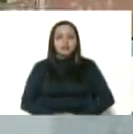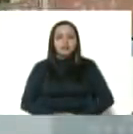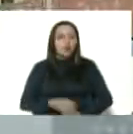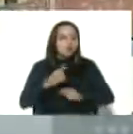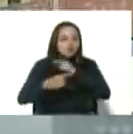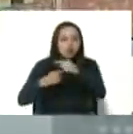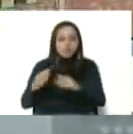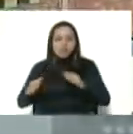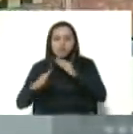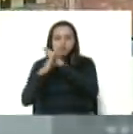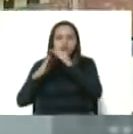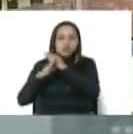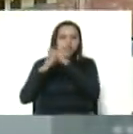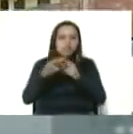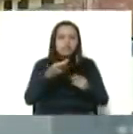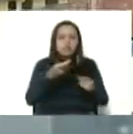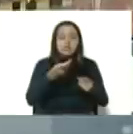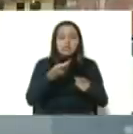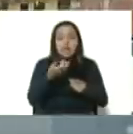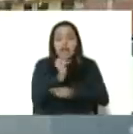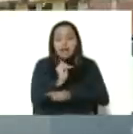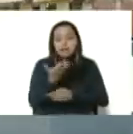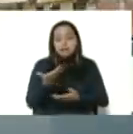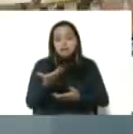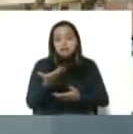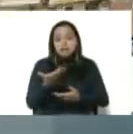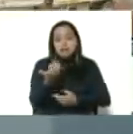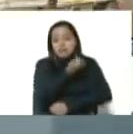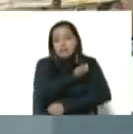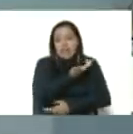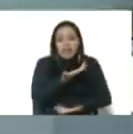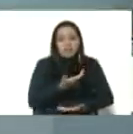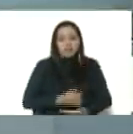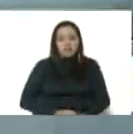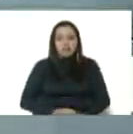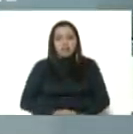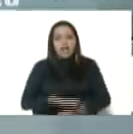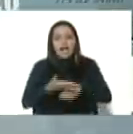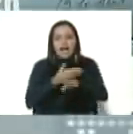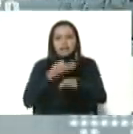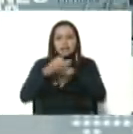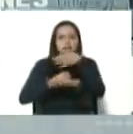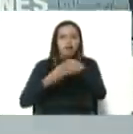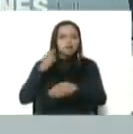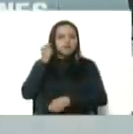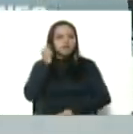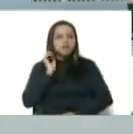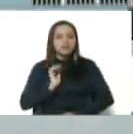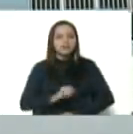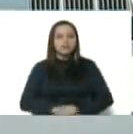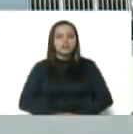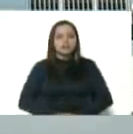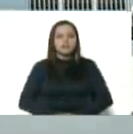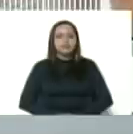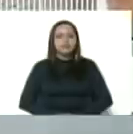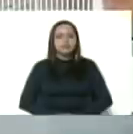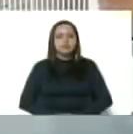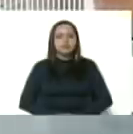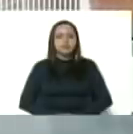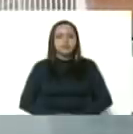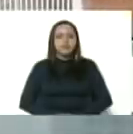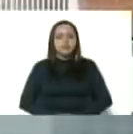Gracias, presidente. Lo que decía esta muchacha que habló allí,